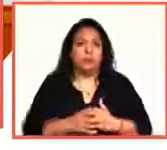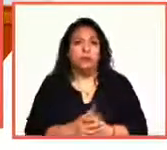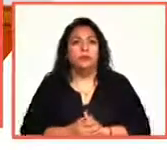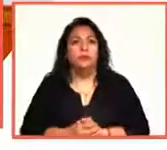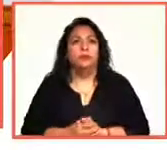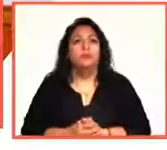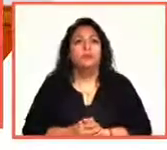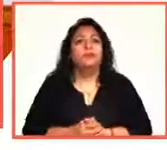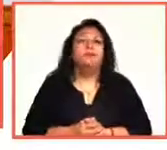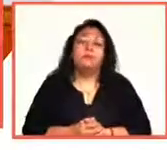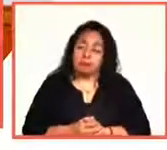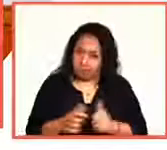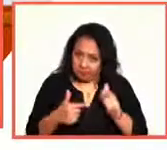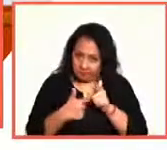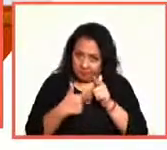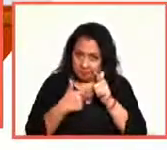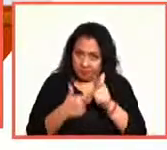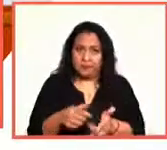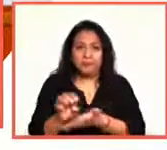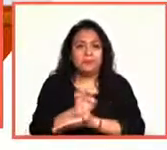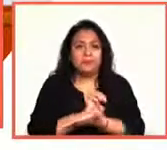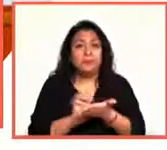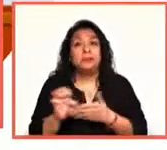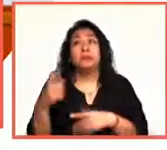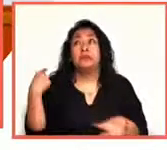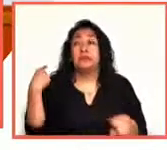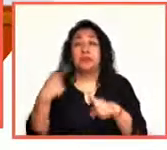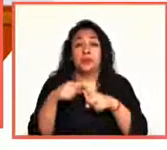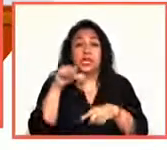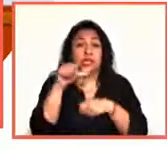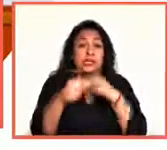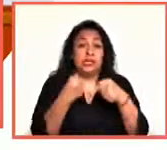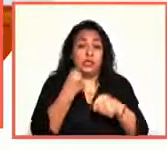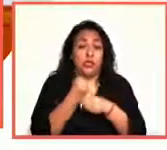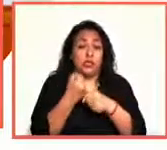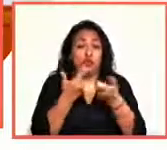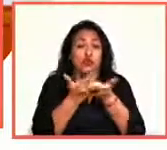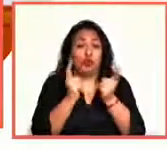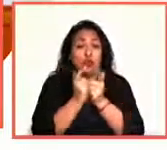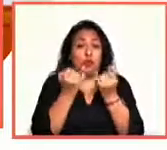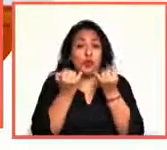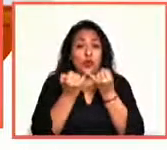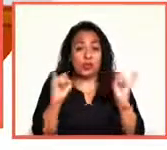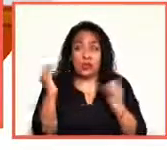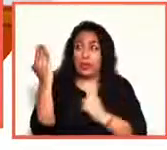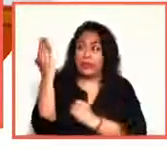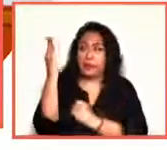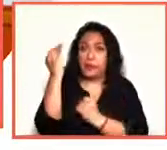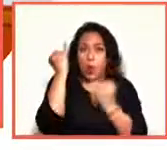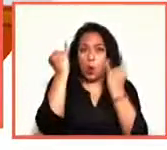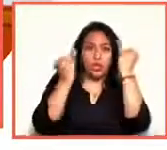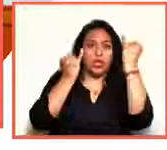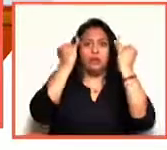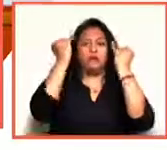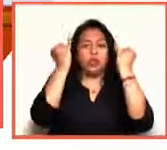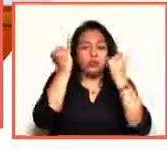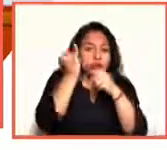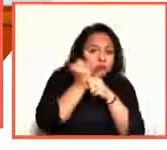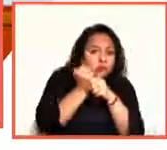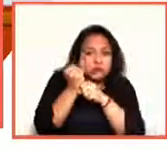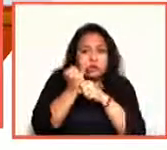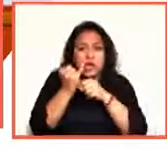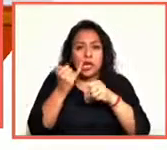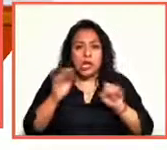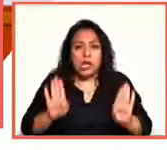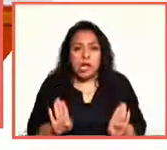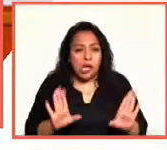Bueno, seguimos en la escena. A lo largo de 16 años la compañía independiente Espejo Ilusión se ha dedicado a explorar los diferentes géneros y